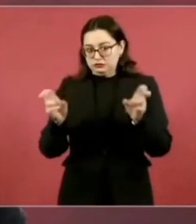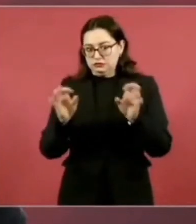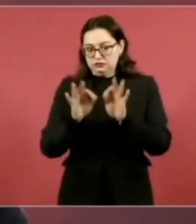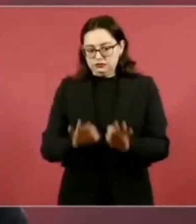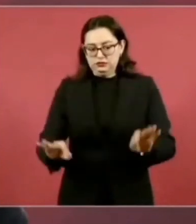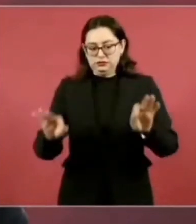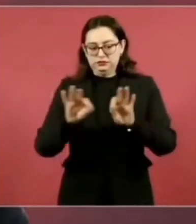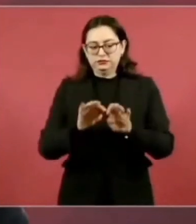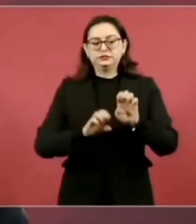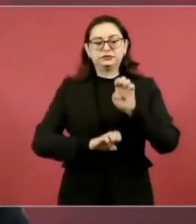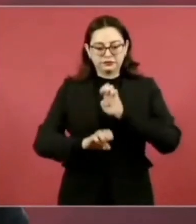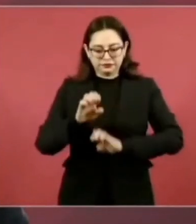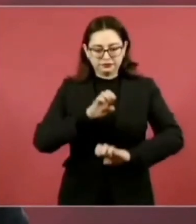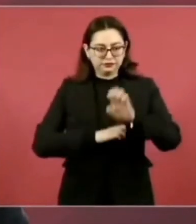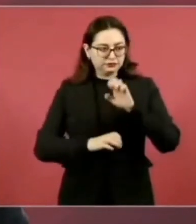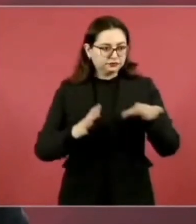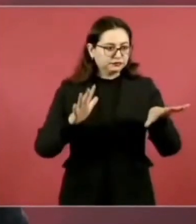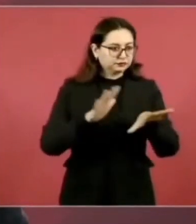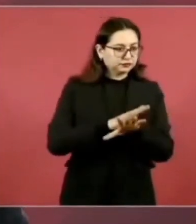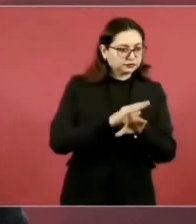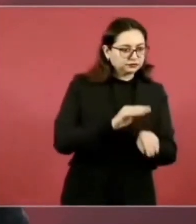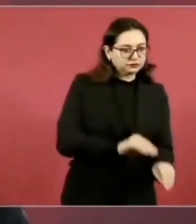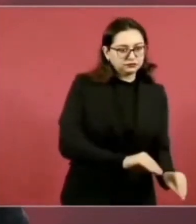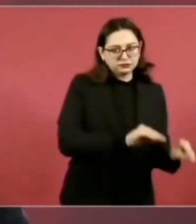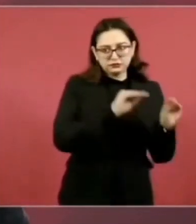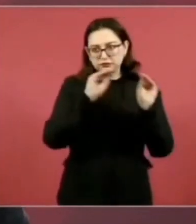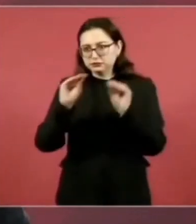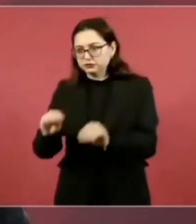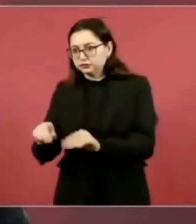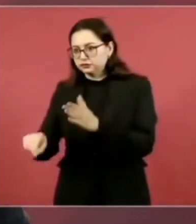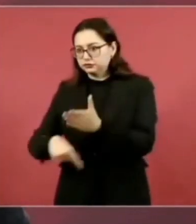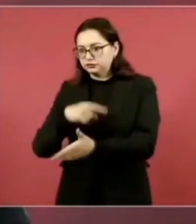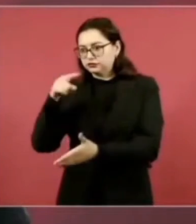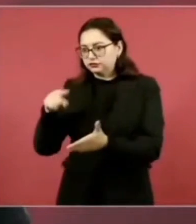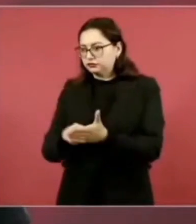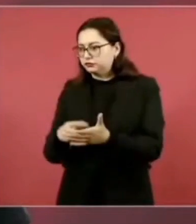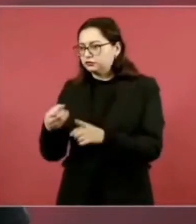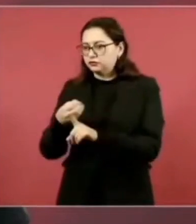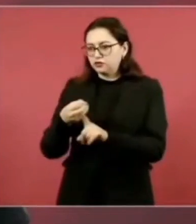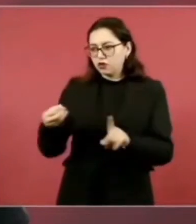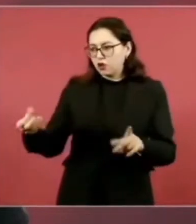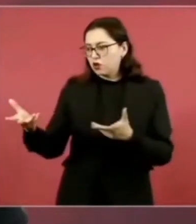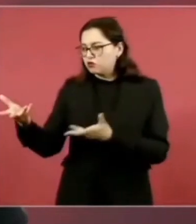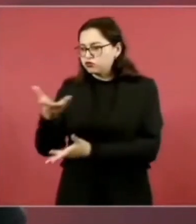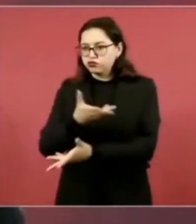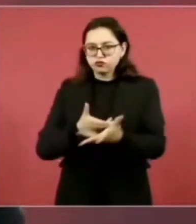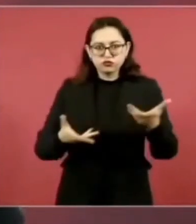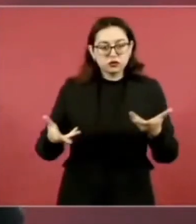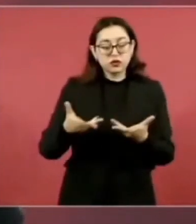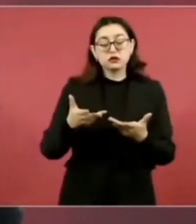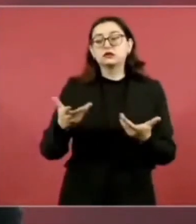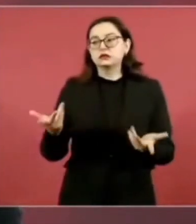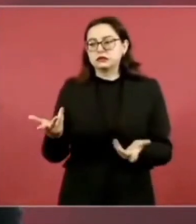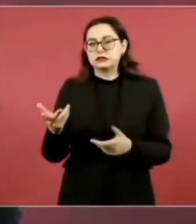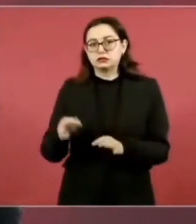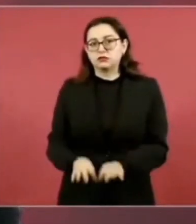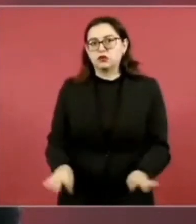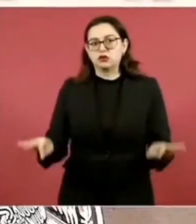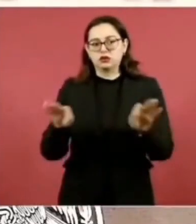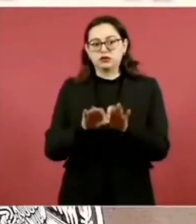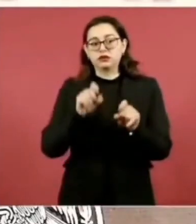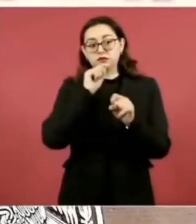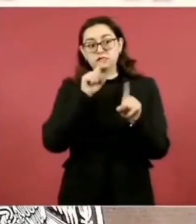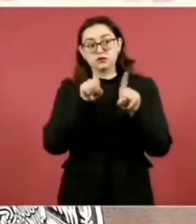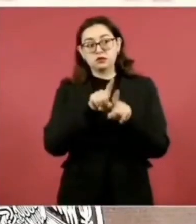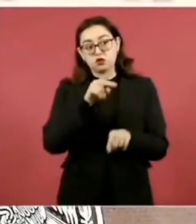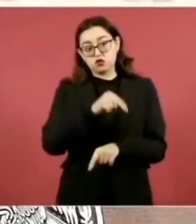Estamos teniendo un momento muy importante en todo México, la frontera norte, que además tiene un incremento mayor,